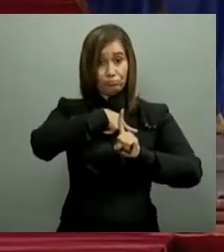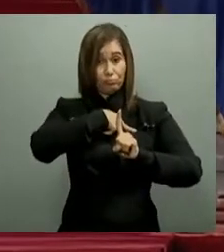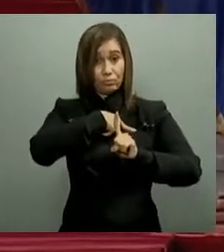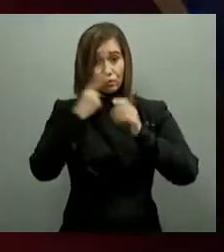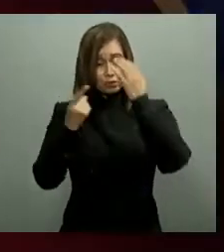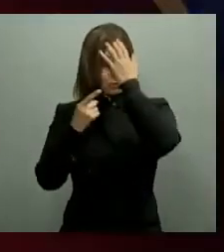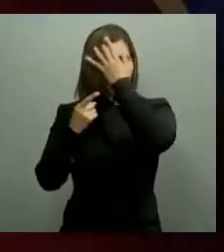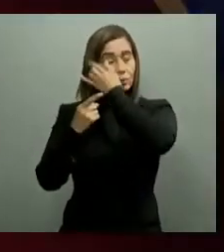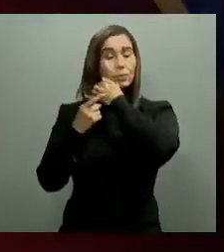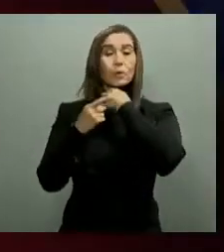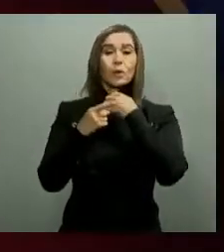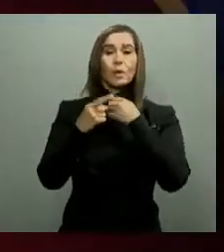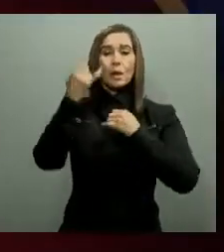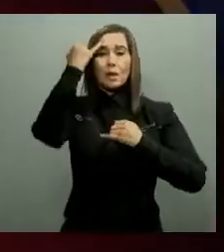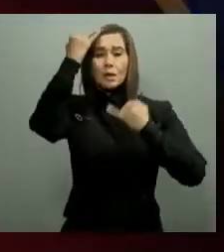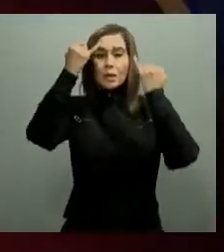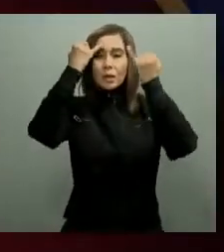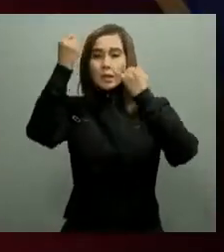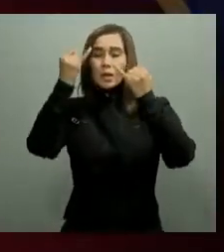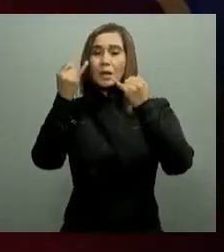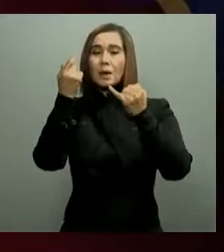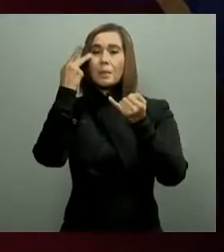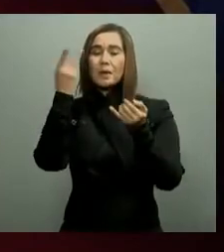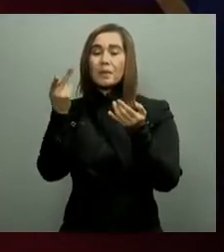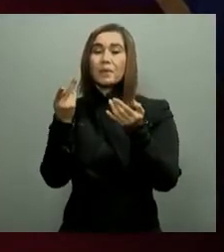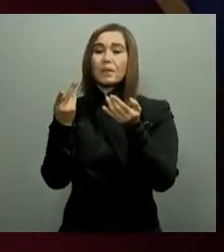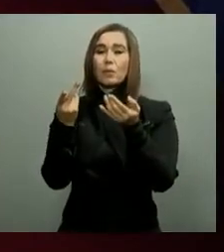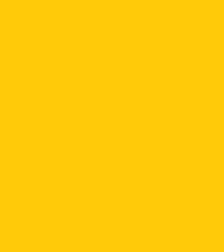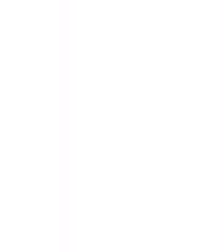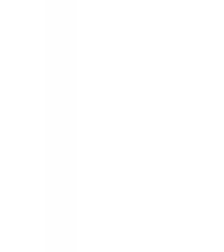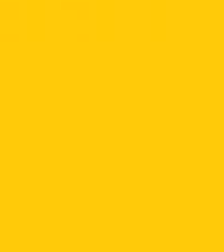mitiguen el problema en cada uno de los productos en alza.